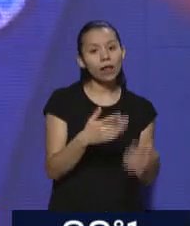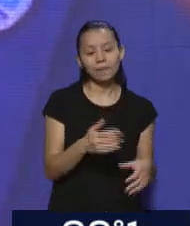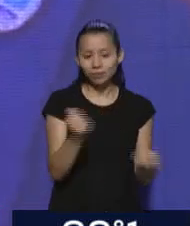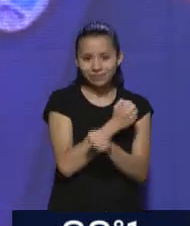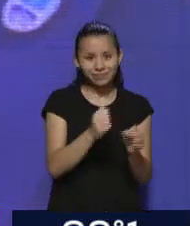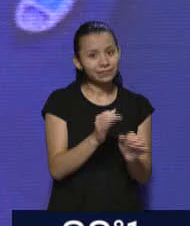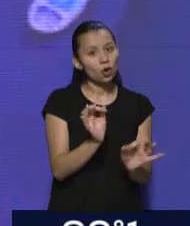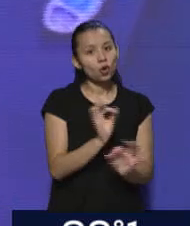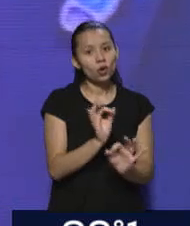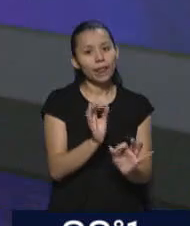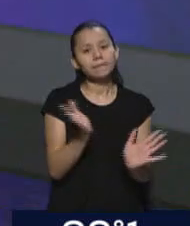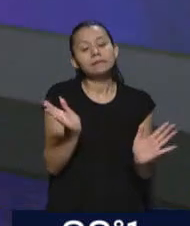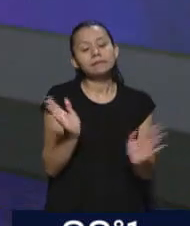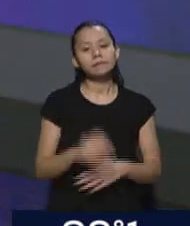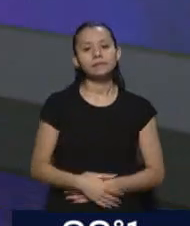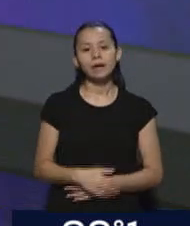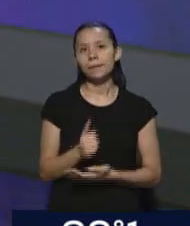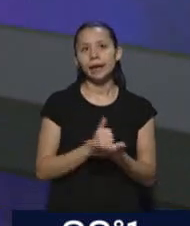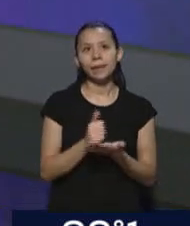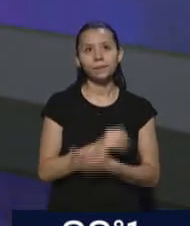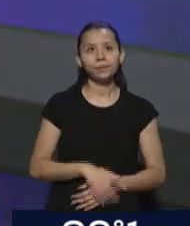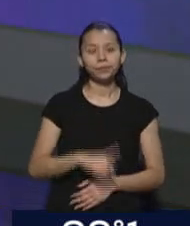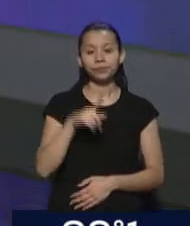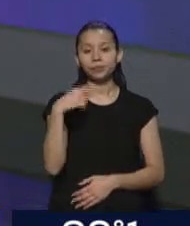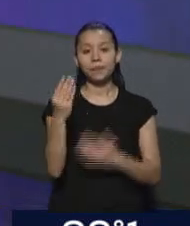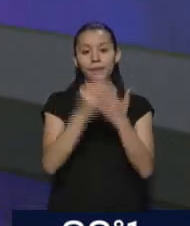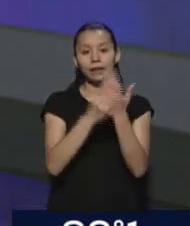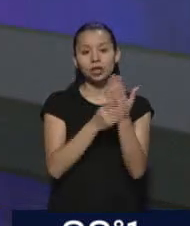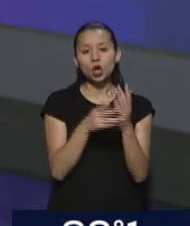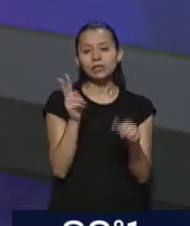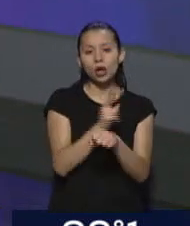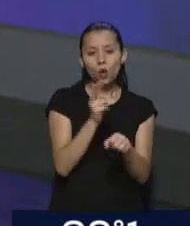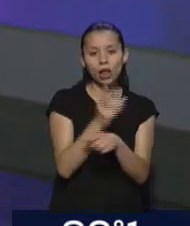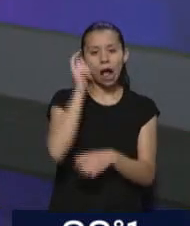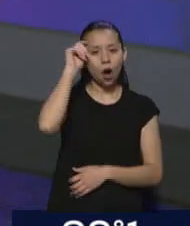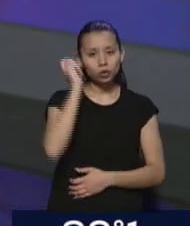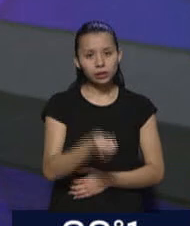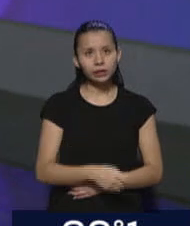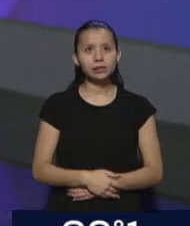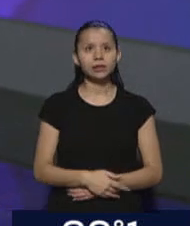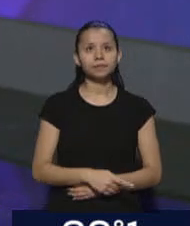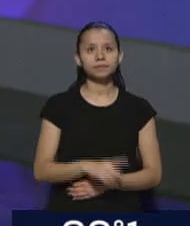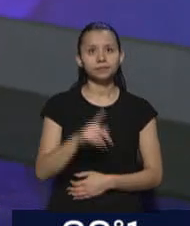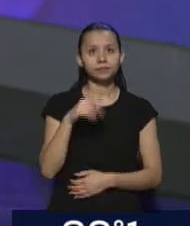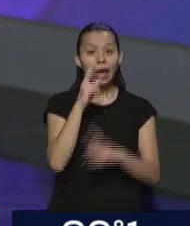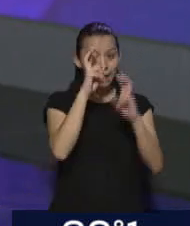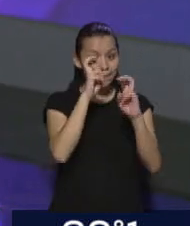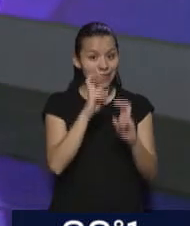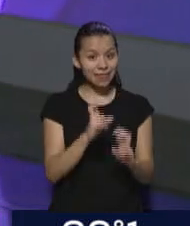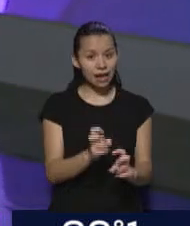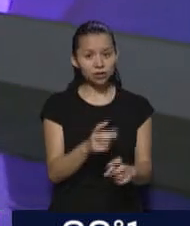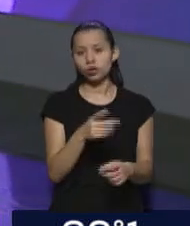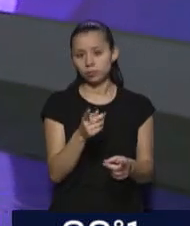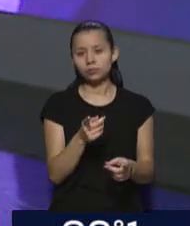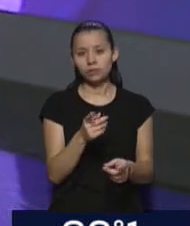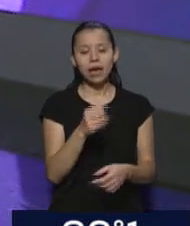Bueno, seguridad y justicia, otro de los ejes de su gobierno. La investigación criminal le va a dar mucha importancia a